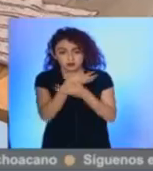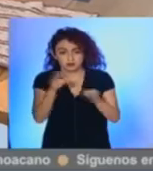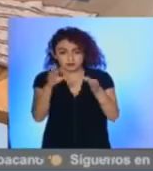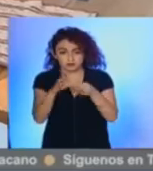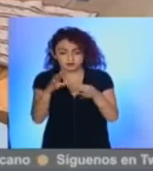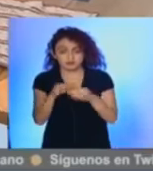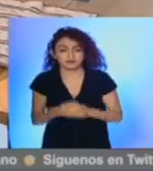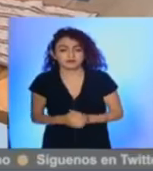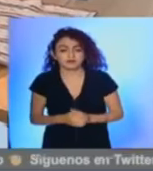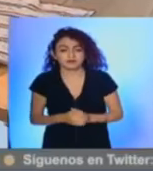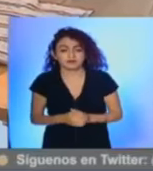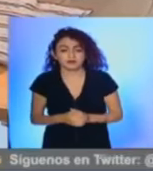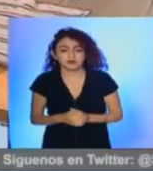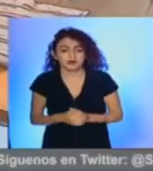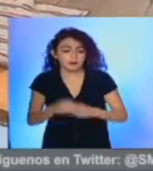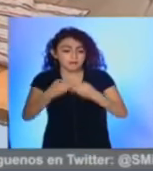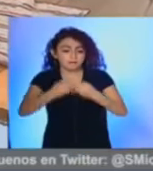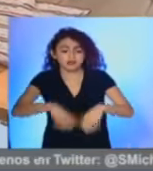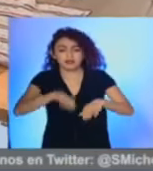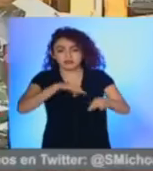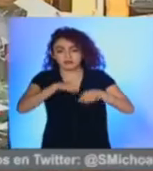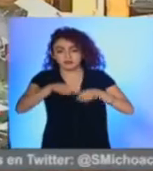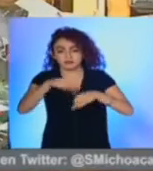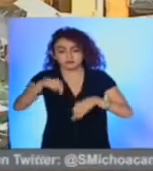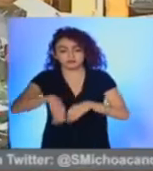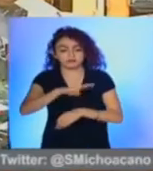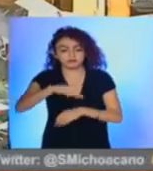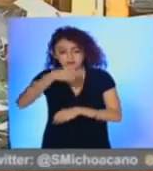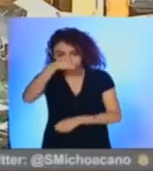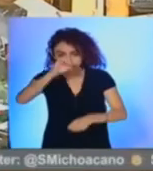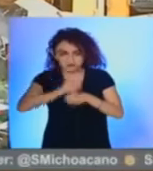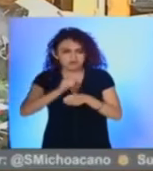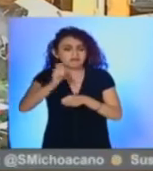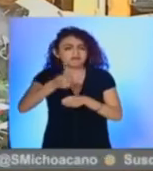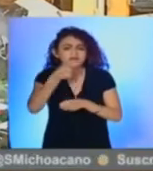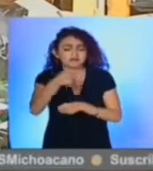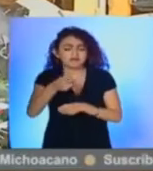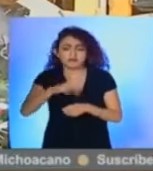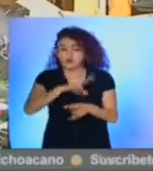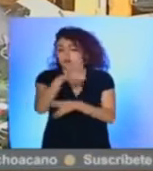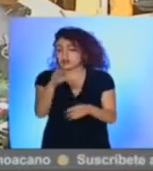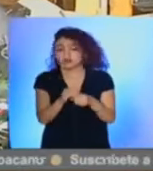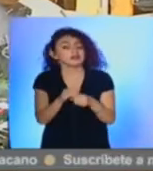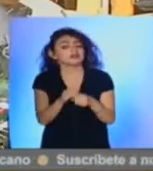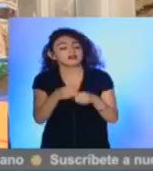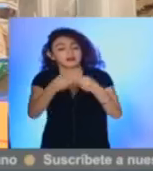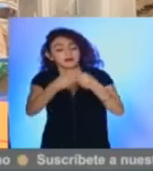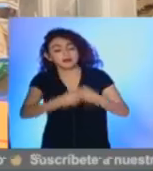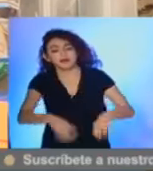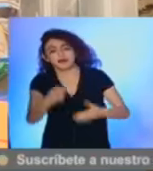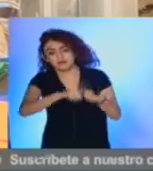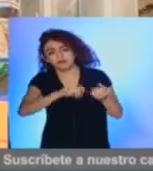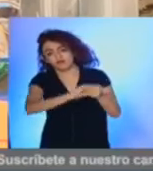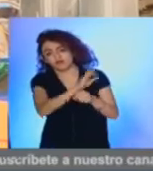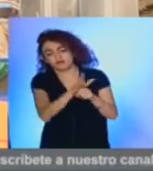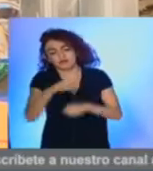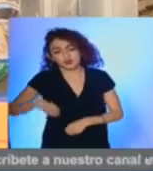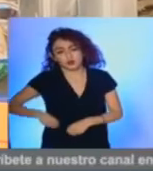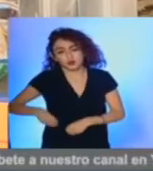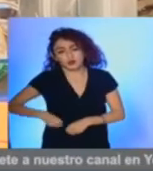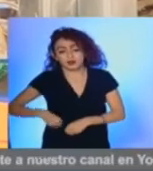cifras. En materia de pérdida de empleos en Michoacán, el secretario destacó que en total se perdieron por motivo de la pandemia